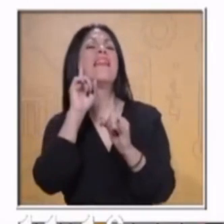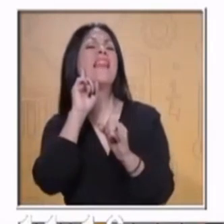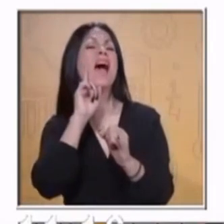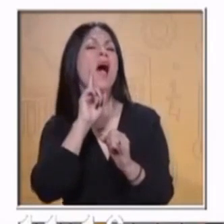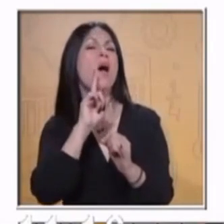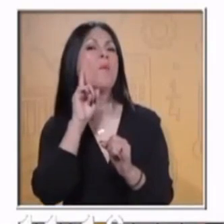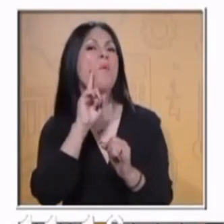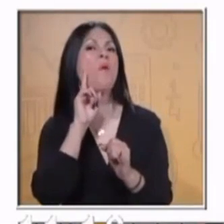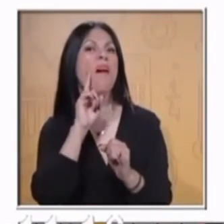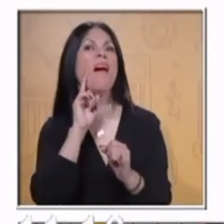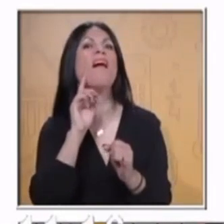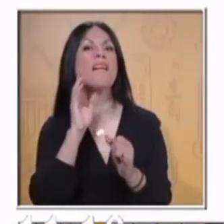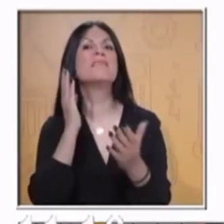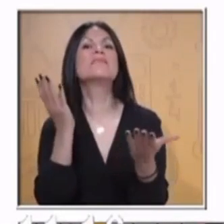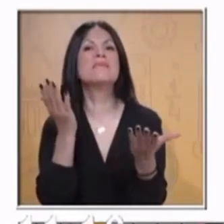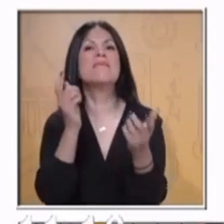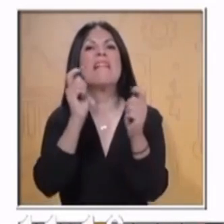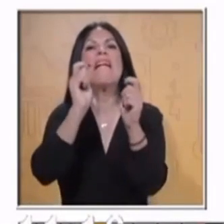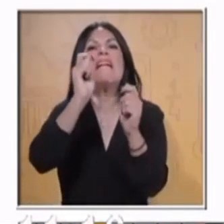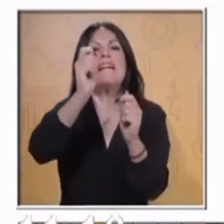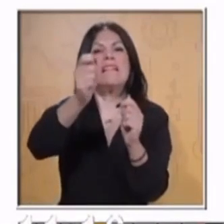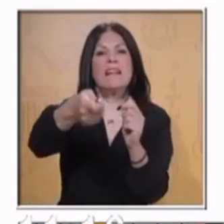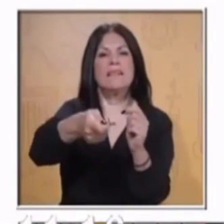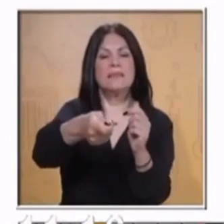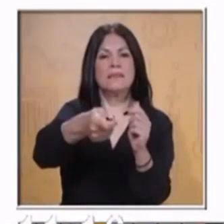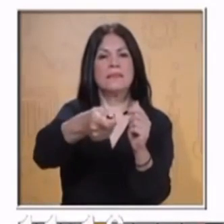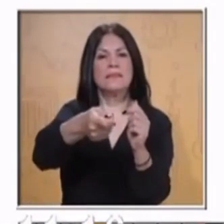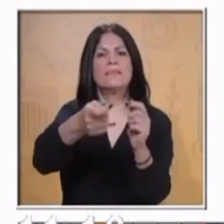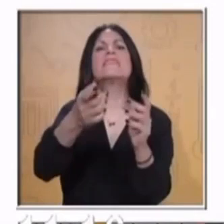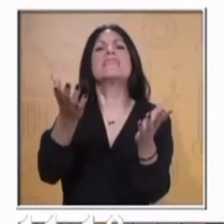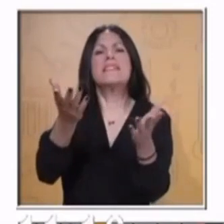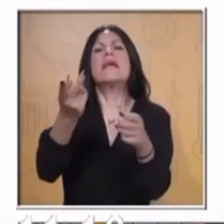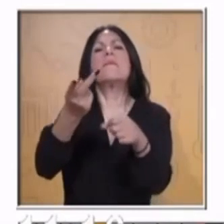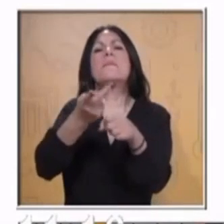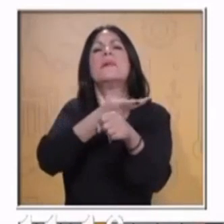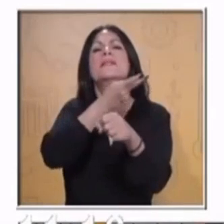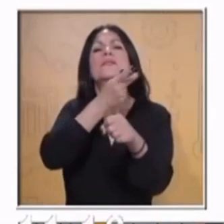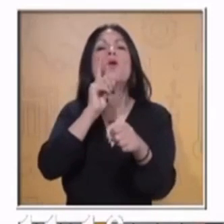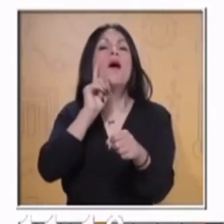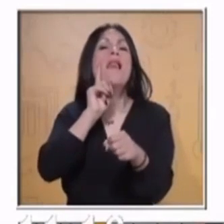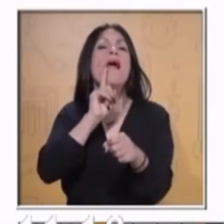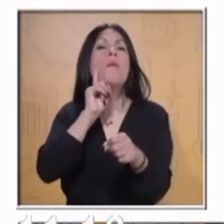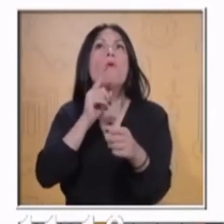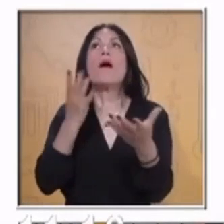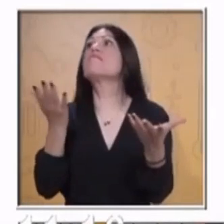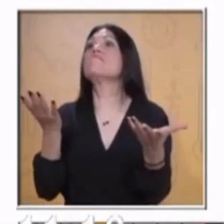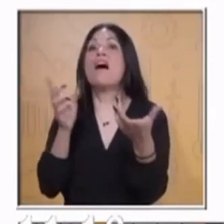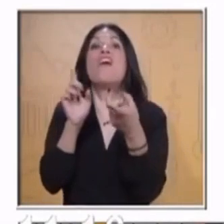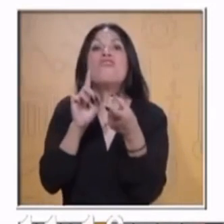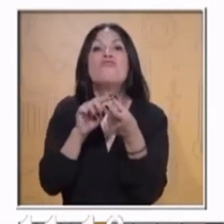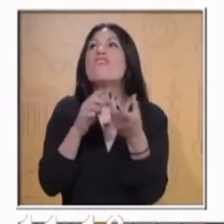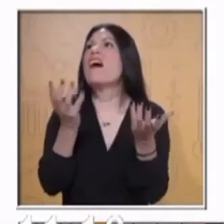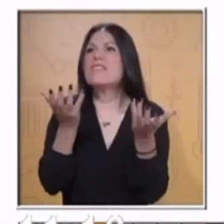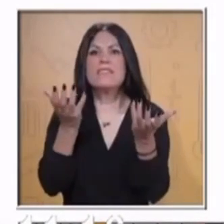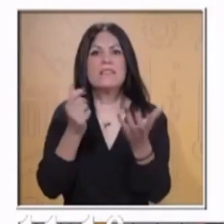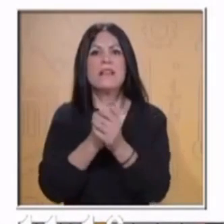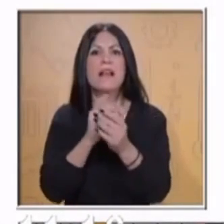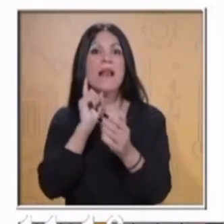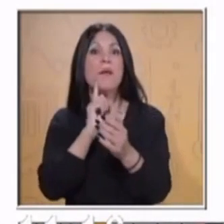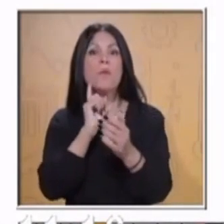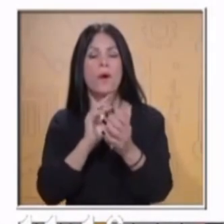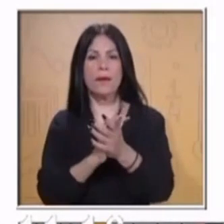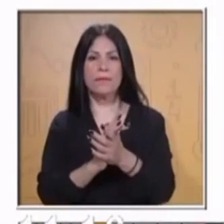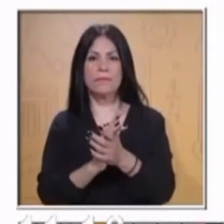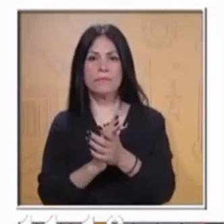se convirtió? Y falta un acento en la palabra que. ¿En qué se convirtió esta